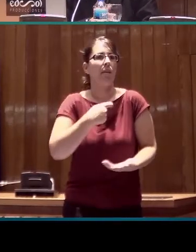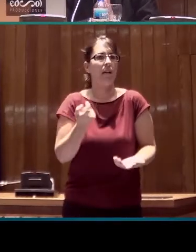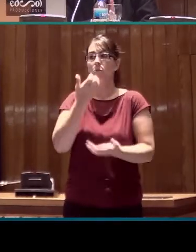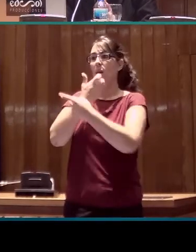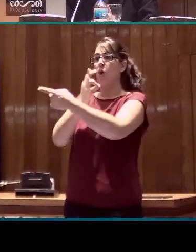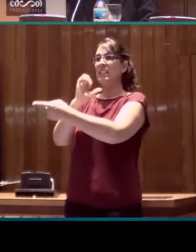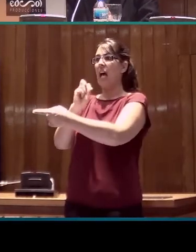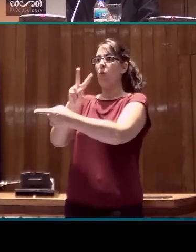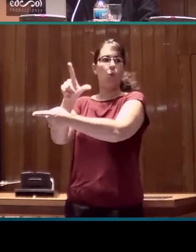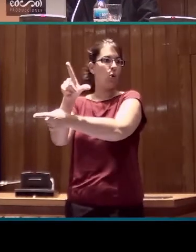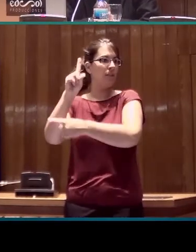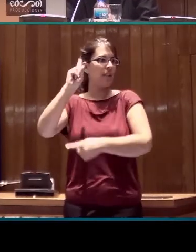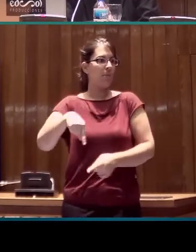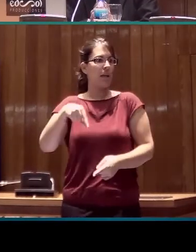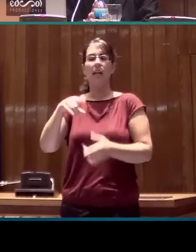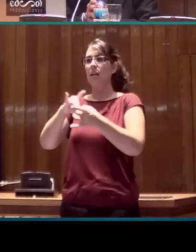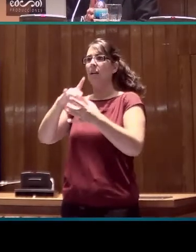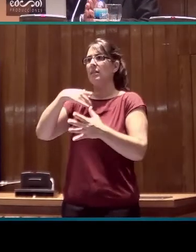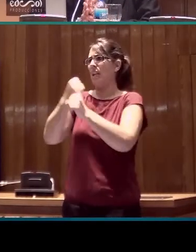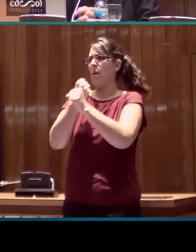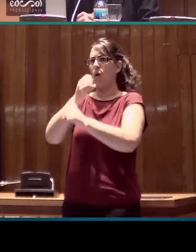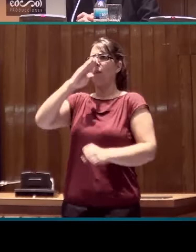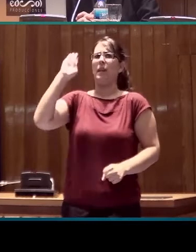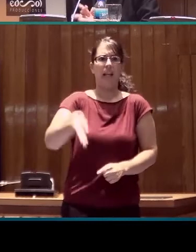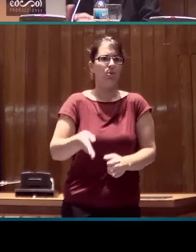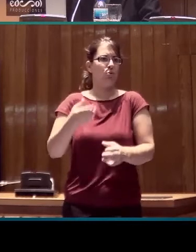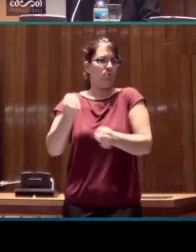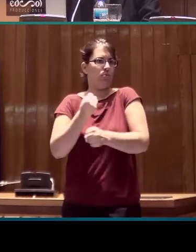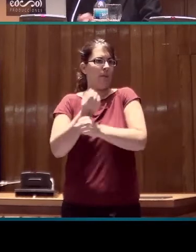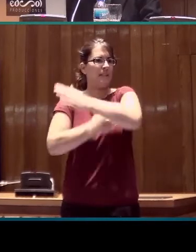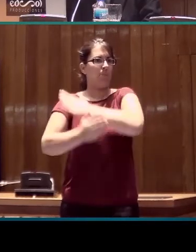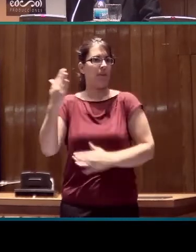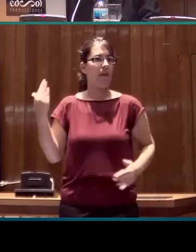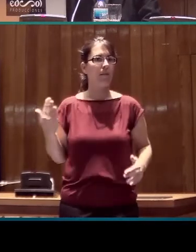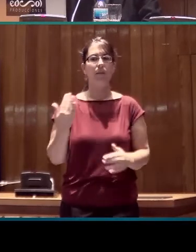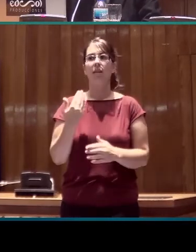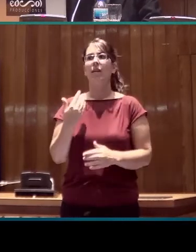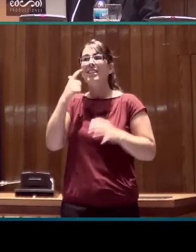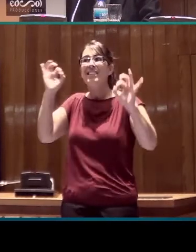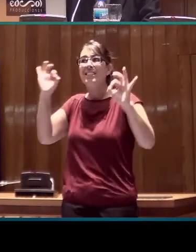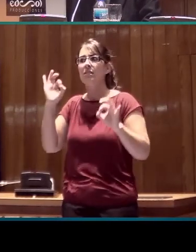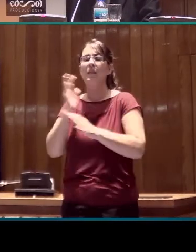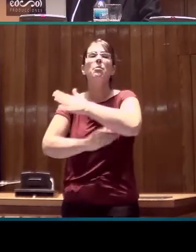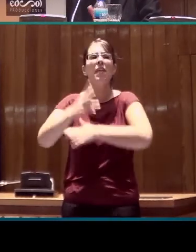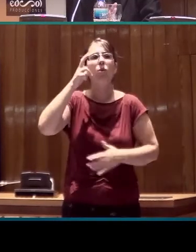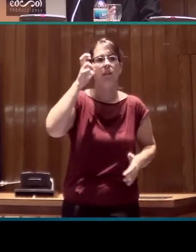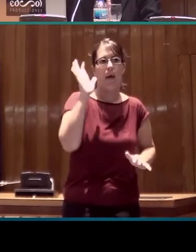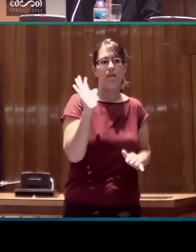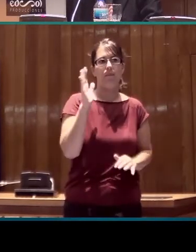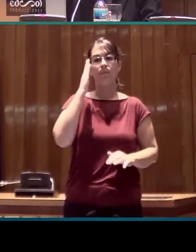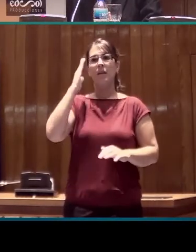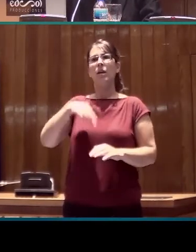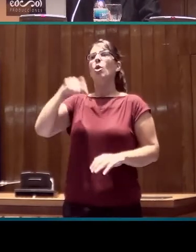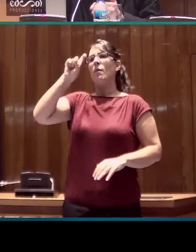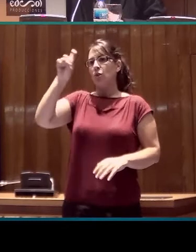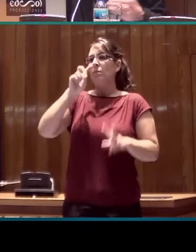también, que se dedican al trabajo directo con la discapacidad y, en concreto, con la discapacidad auditiva. Profesores e